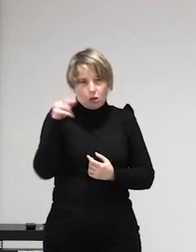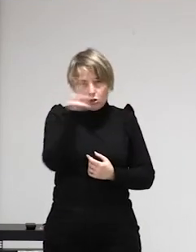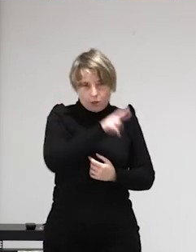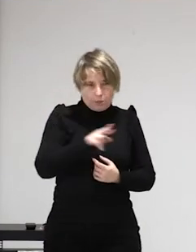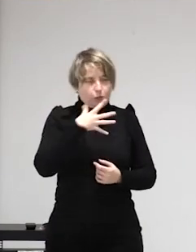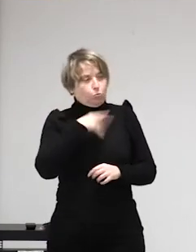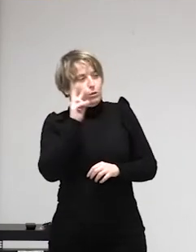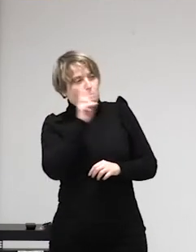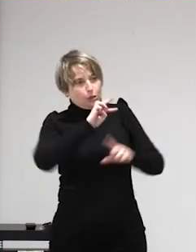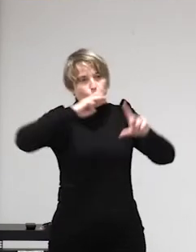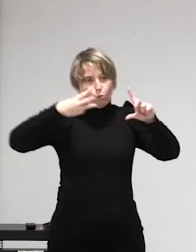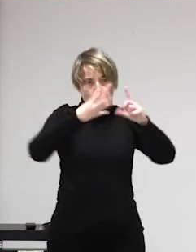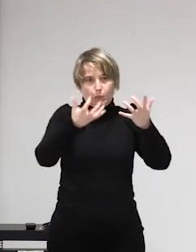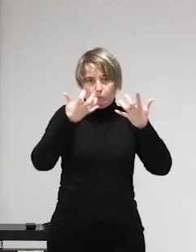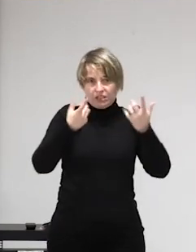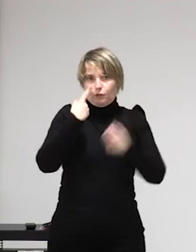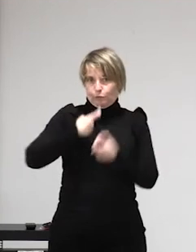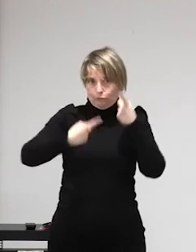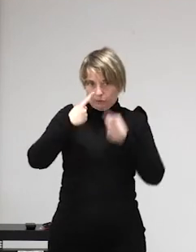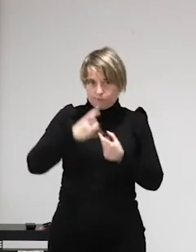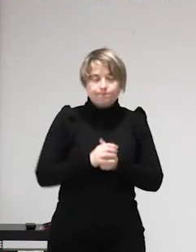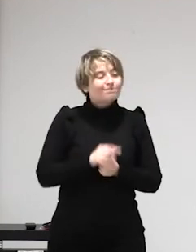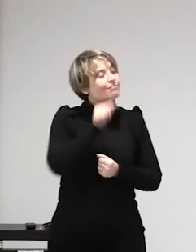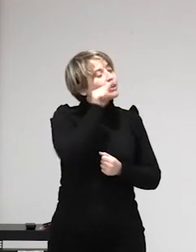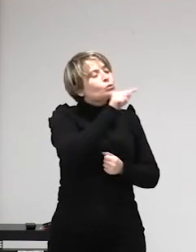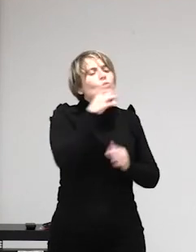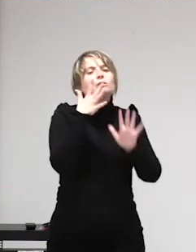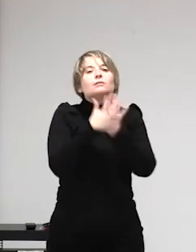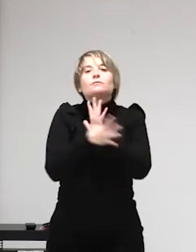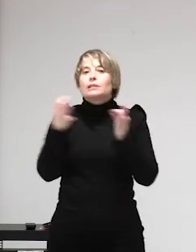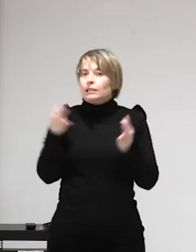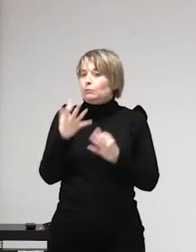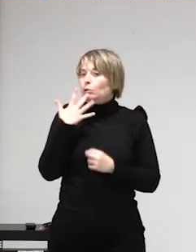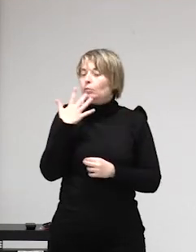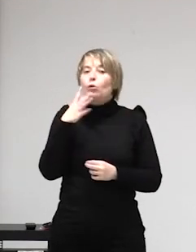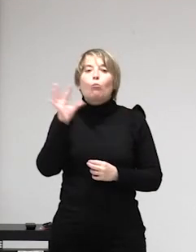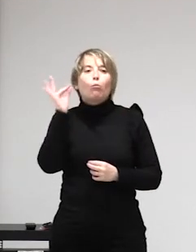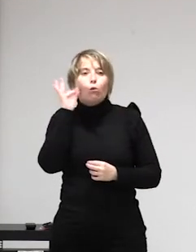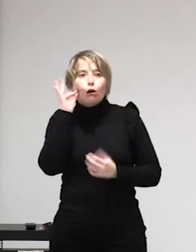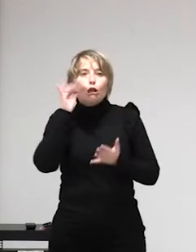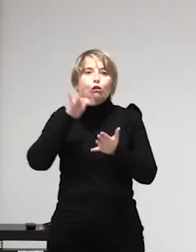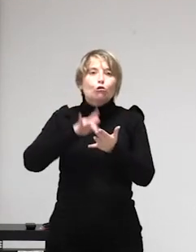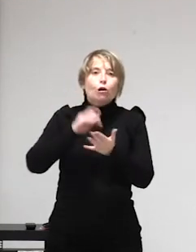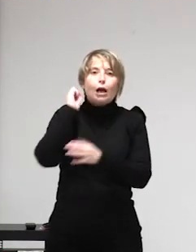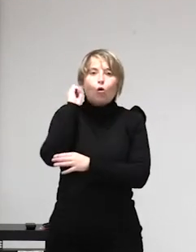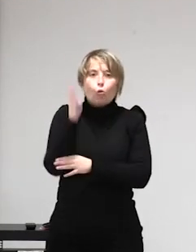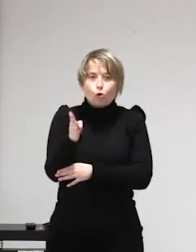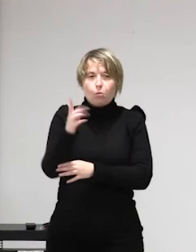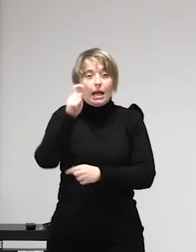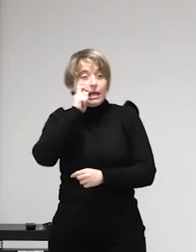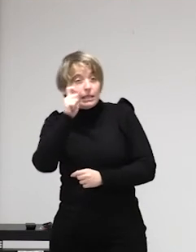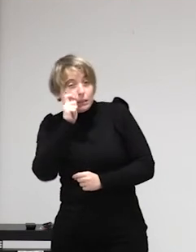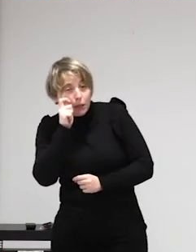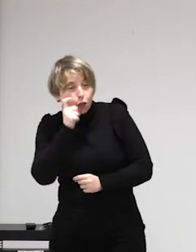fácil de encontrar vale dice personas en situación de riesgo de acuerdo en el país vasco vemos 2016